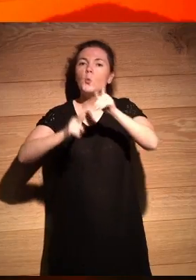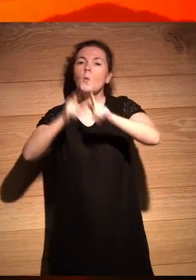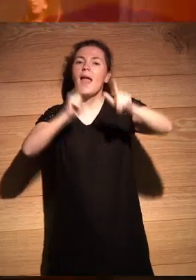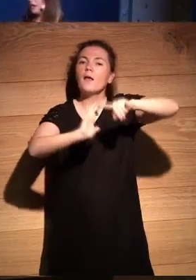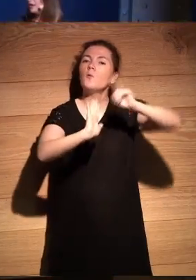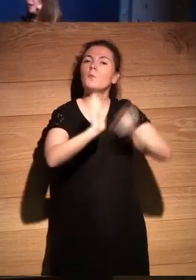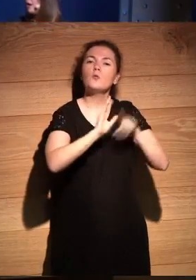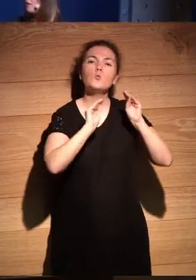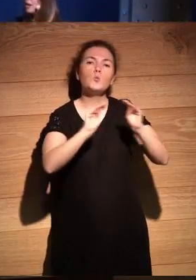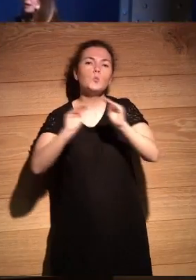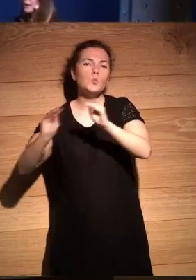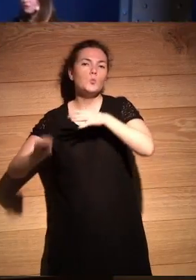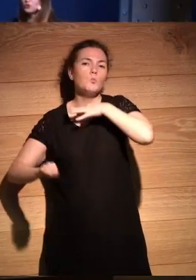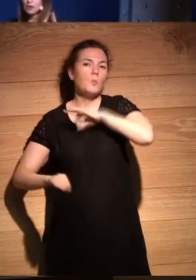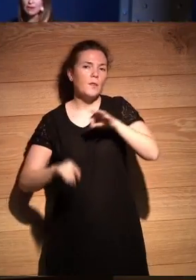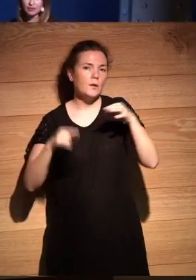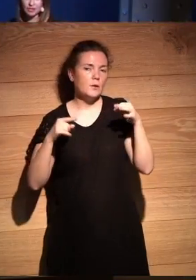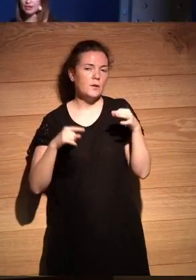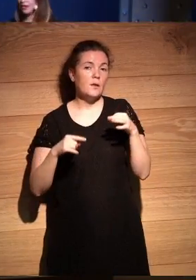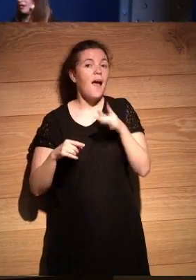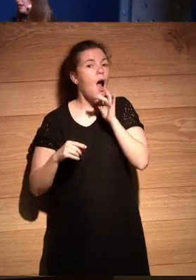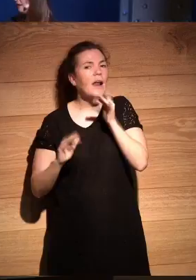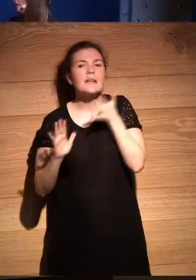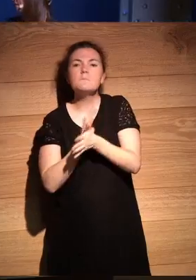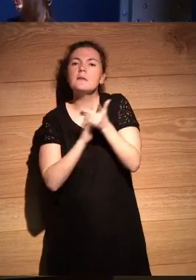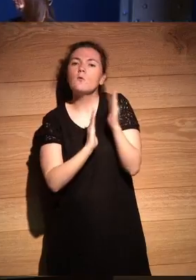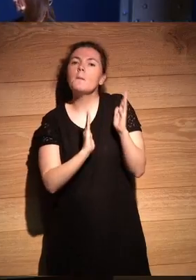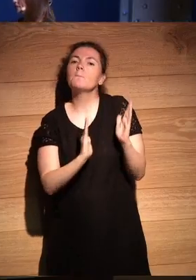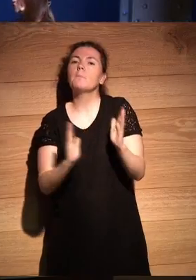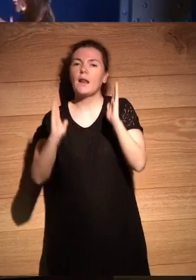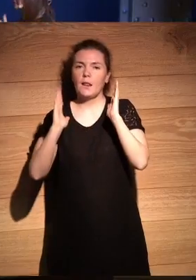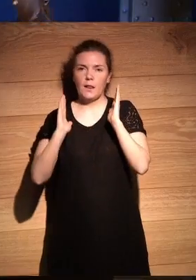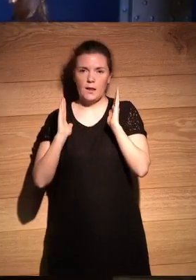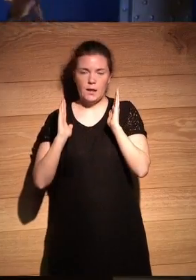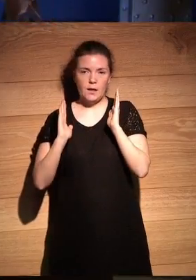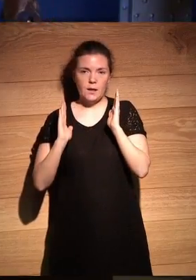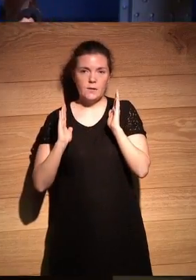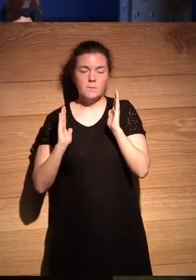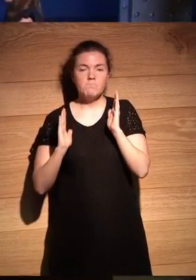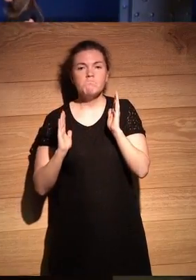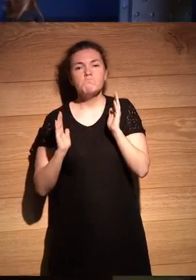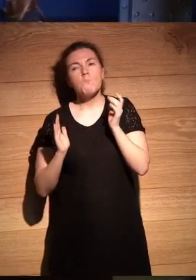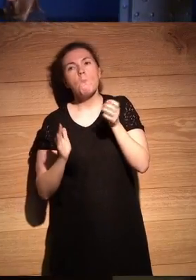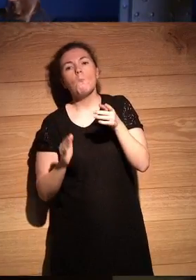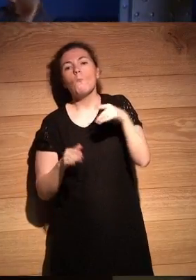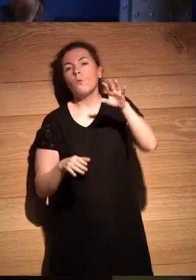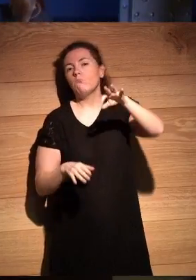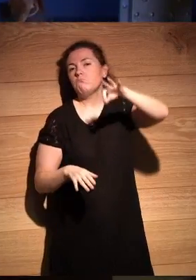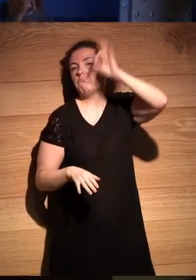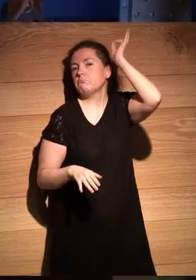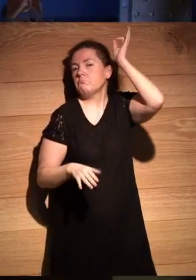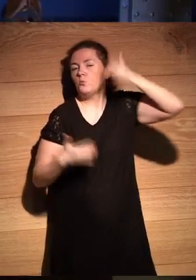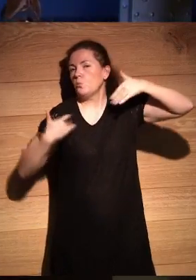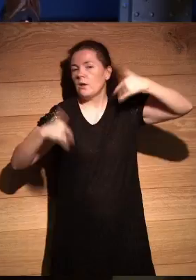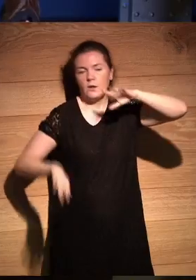completo ahora haremos una parte que que hemos un poco al azar hemos decidido